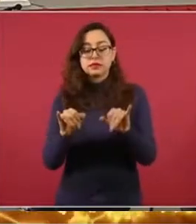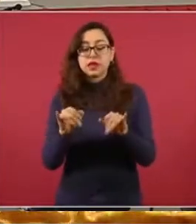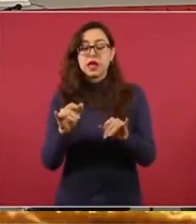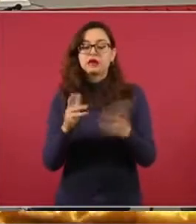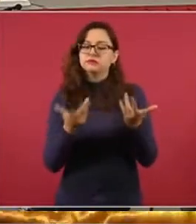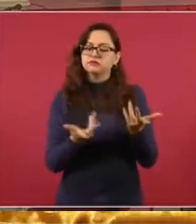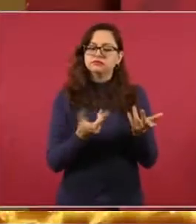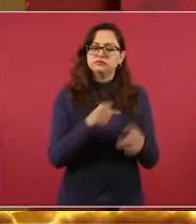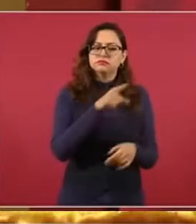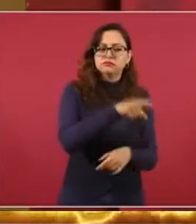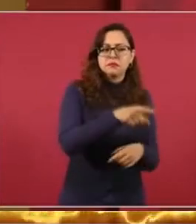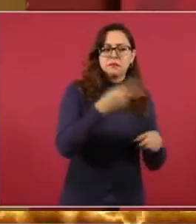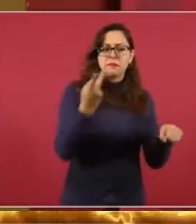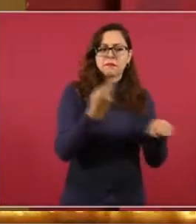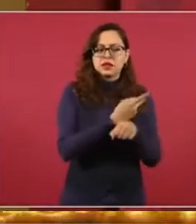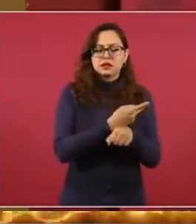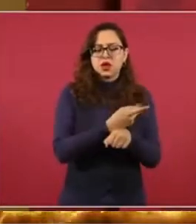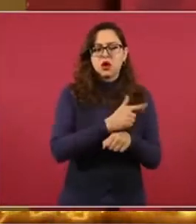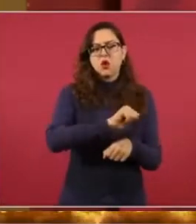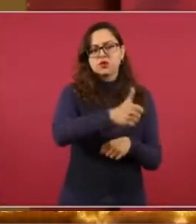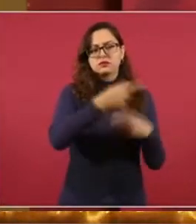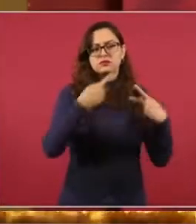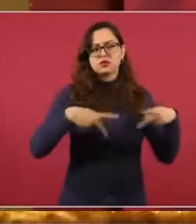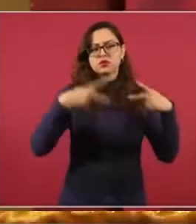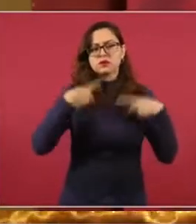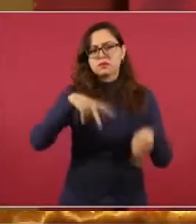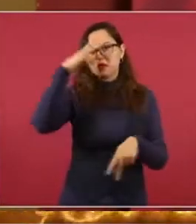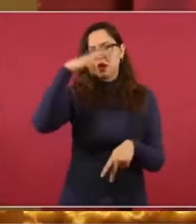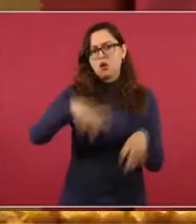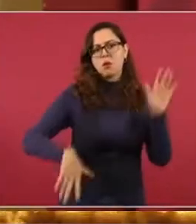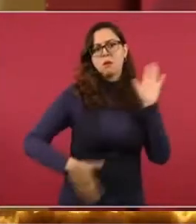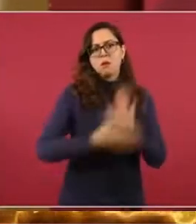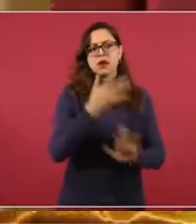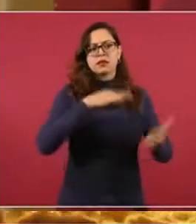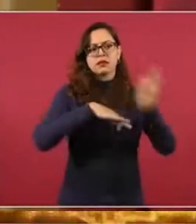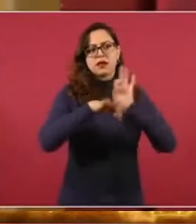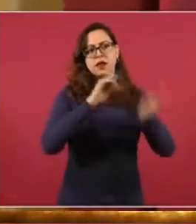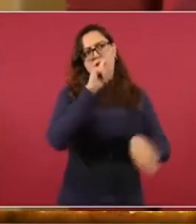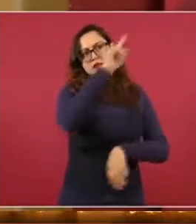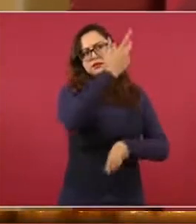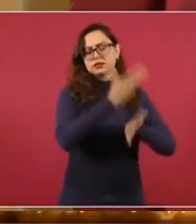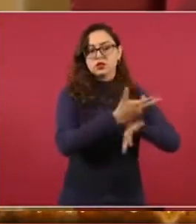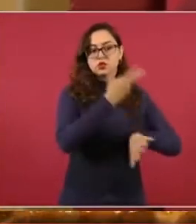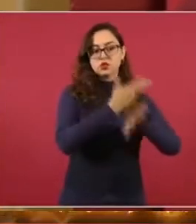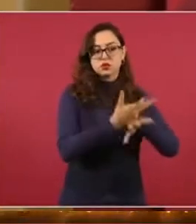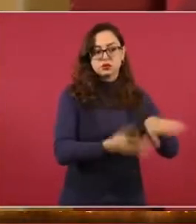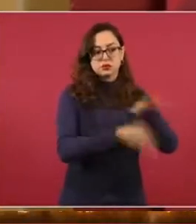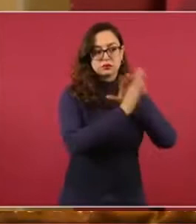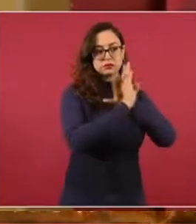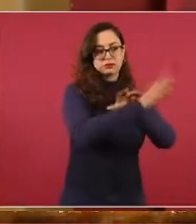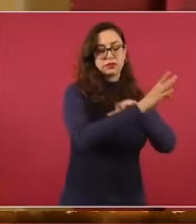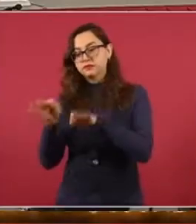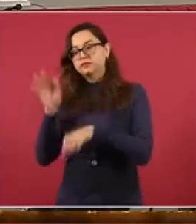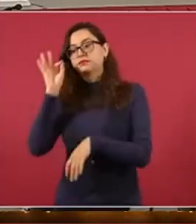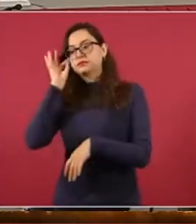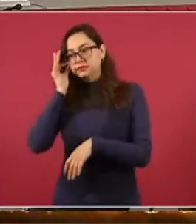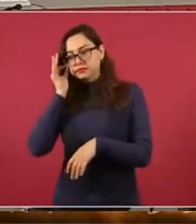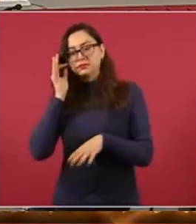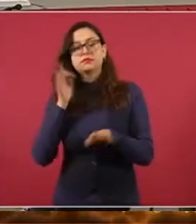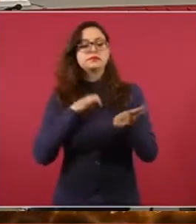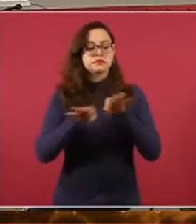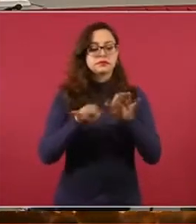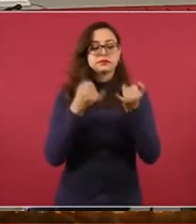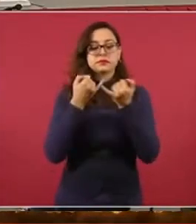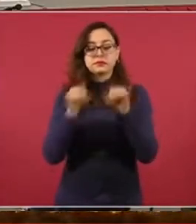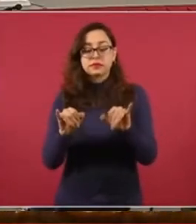excelentes noticias para los trabajadores mexicanos en el extranjero. Aquí les dejamos el clip de video. Empezamos a